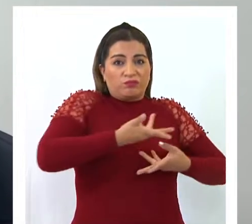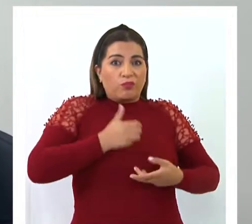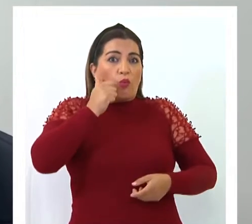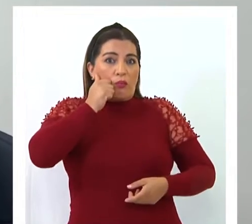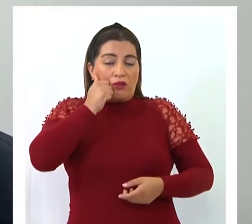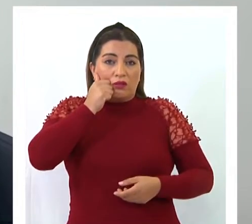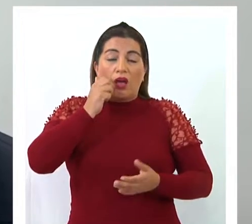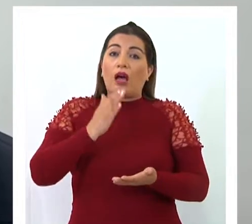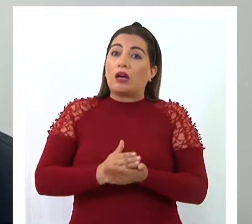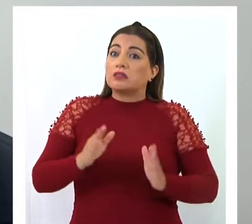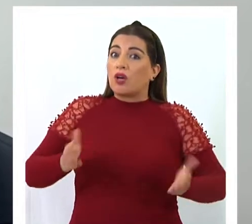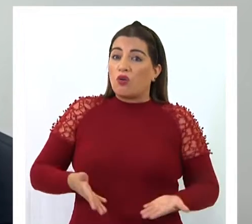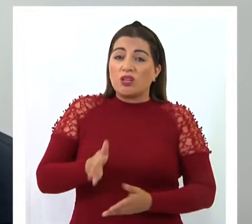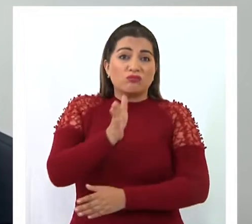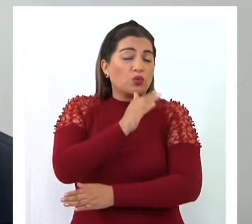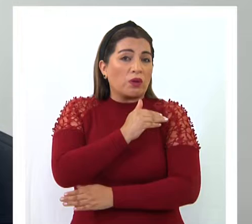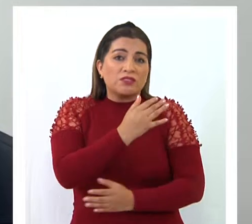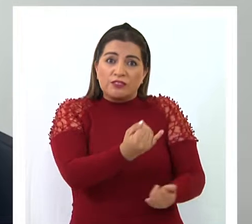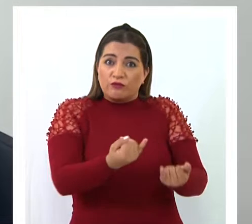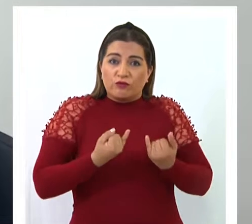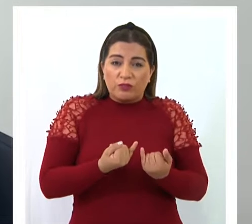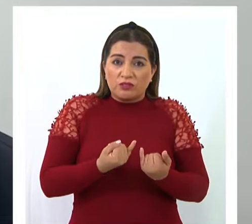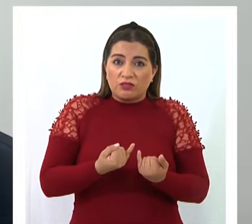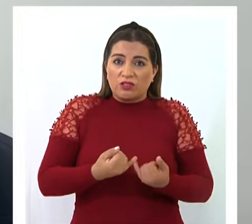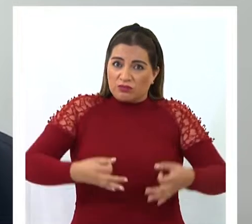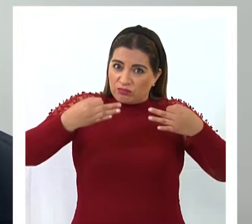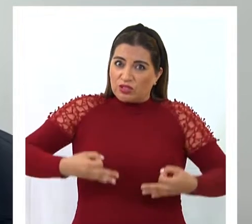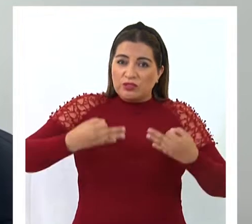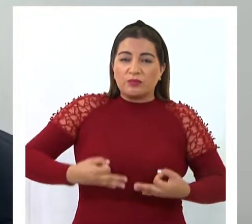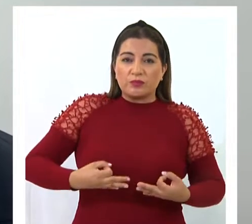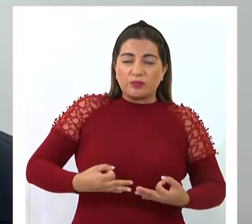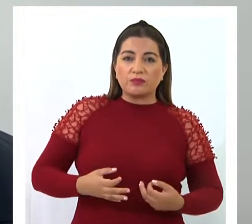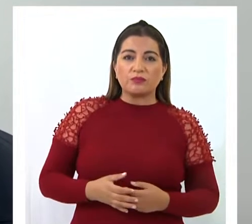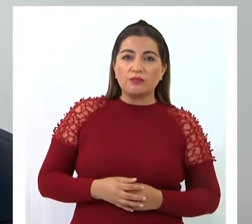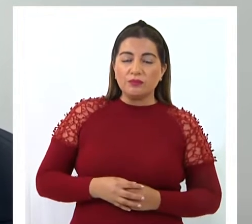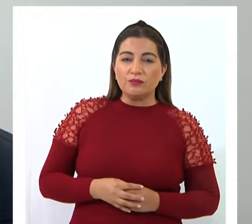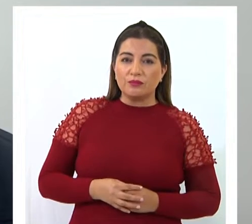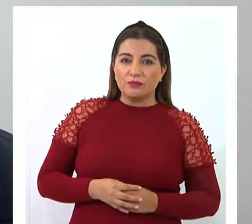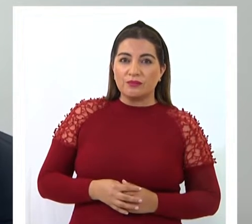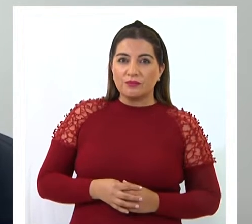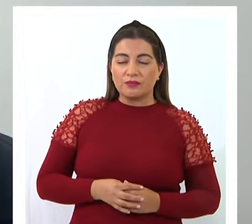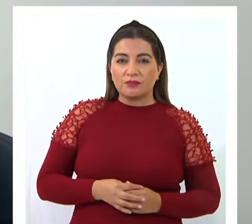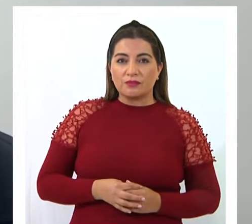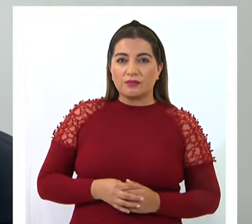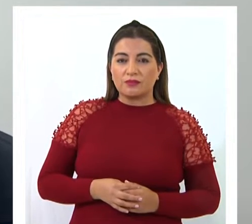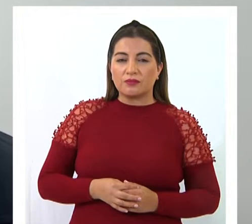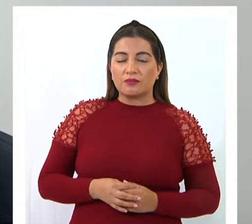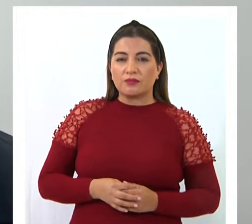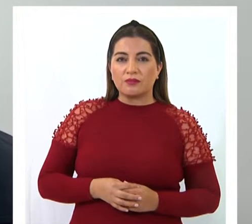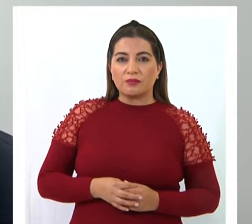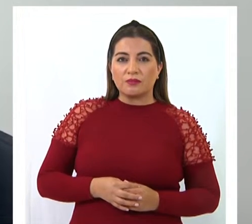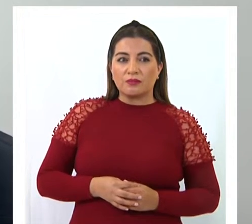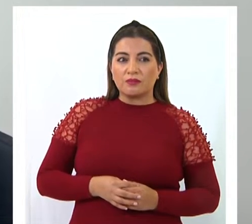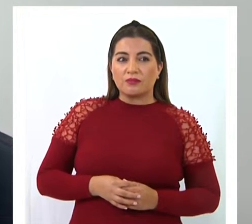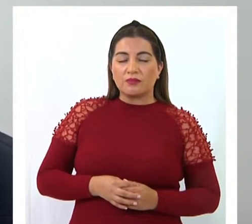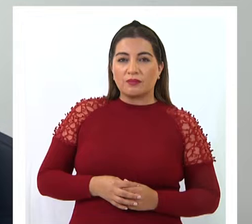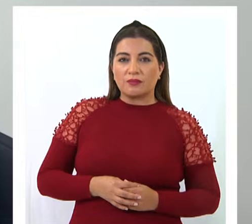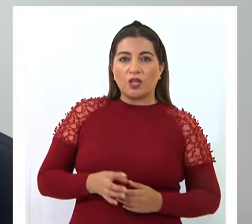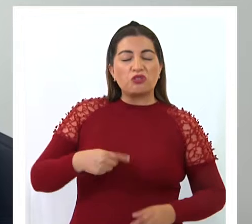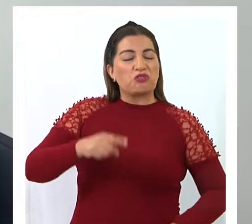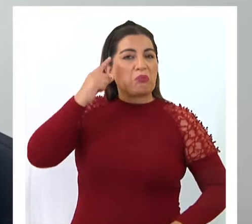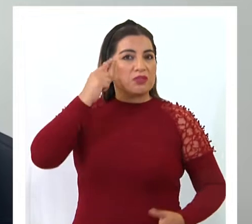Hasta el día de hoy no existe un estudio que así lo acredite. Por ello podemos aún